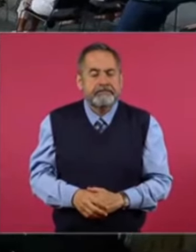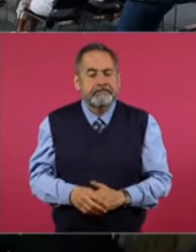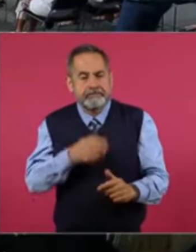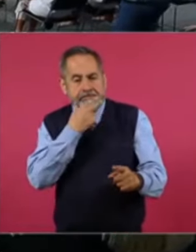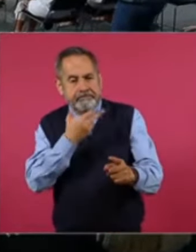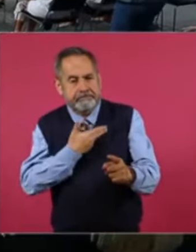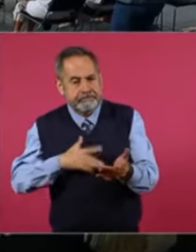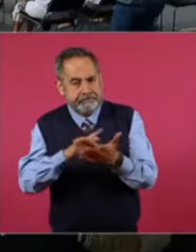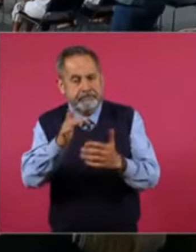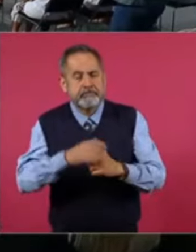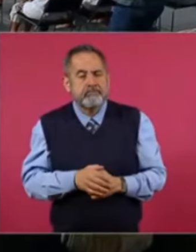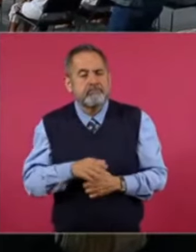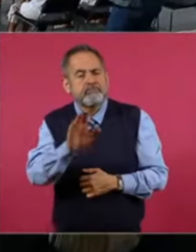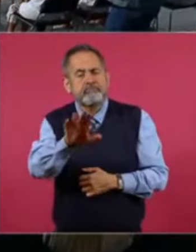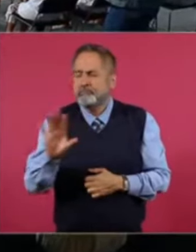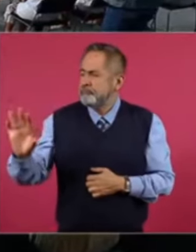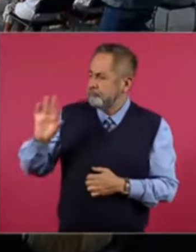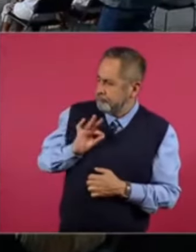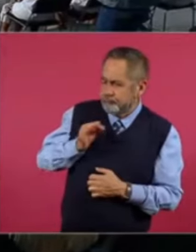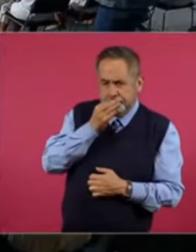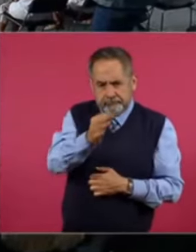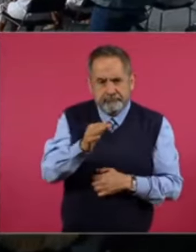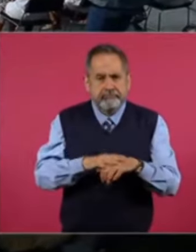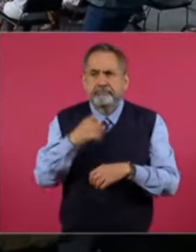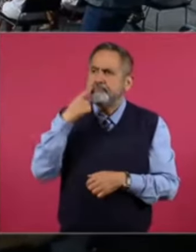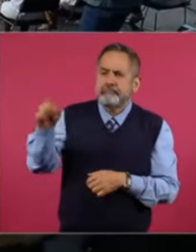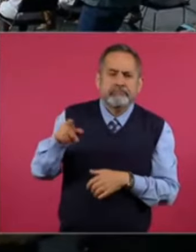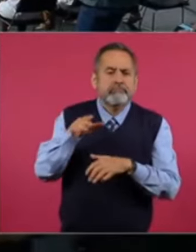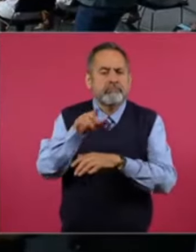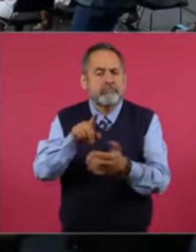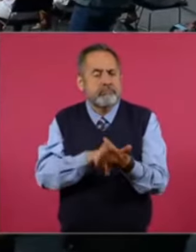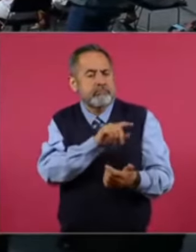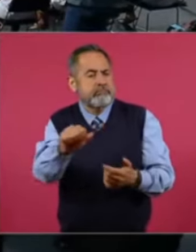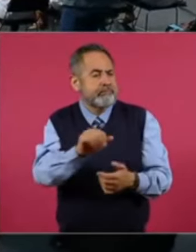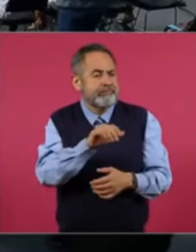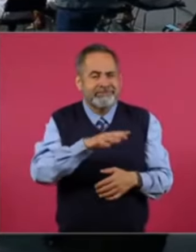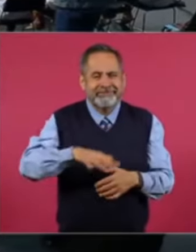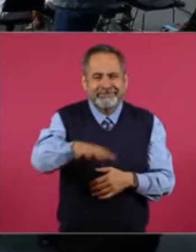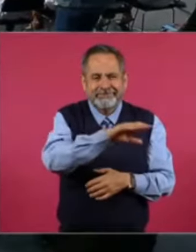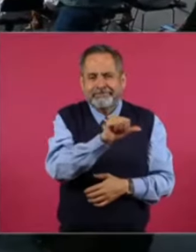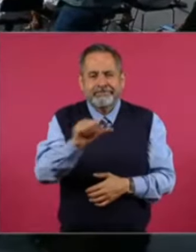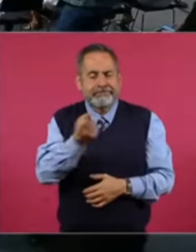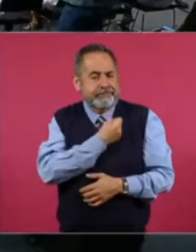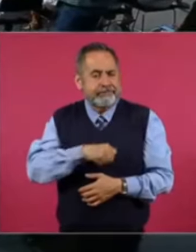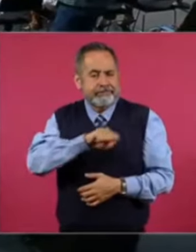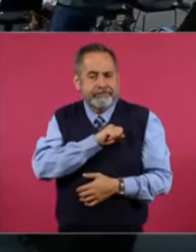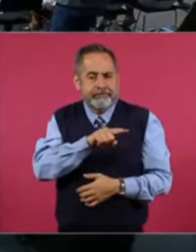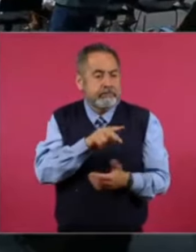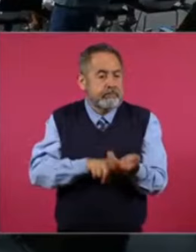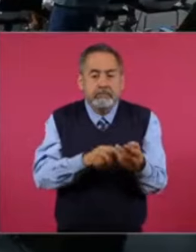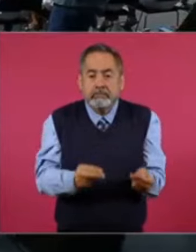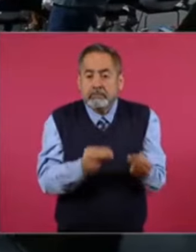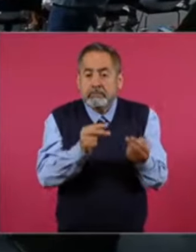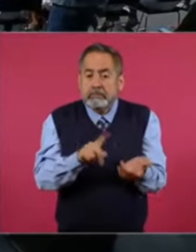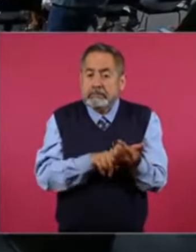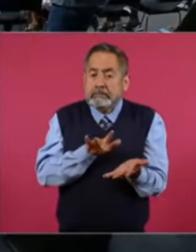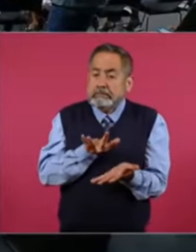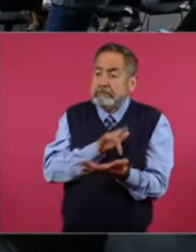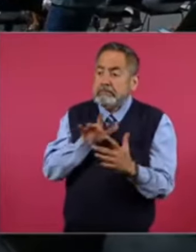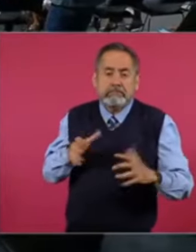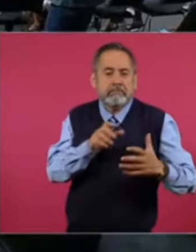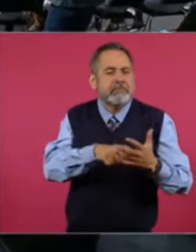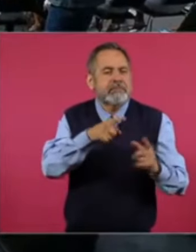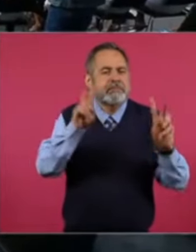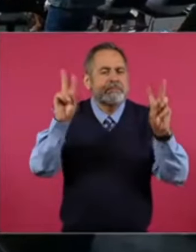presidente. Nos hacen llegar una denuncia. Se trata de una empresa de la rama de la salud. De los beneficiados con negocios millonarios. Y del llamado cártel de las pruebas